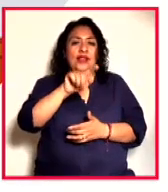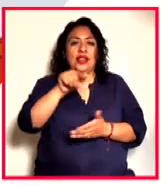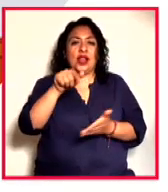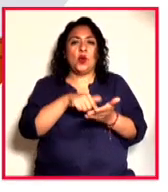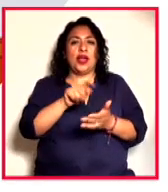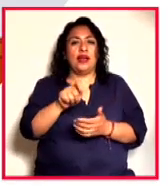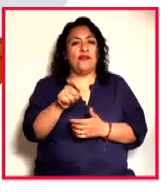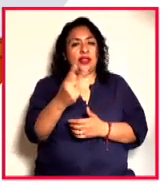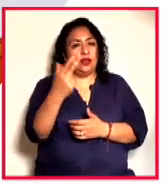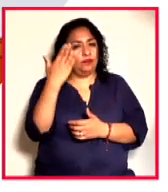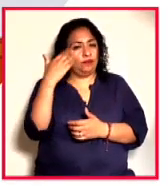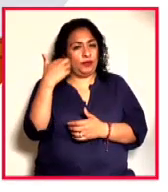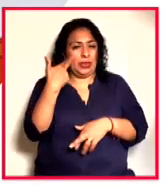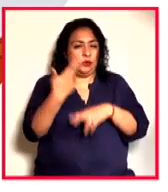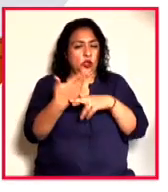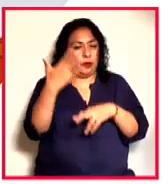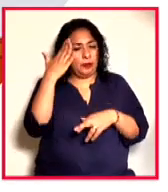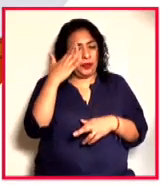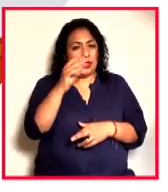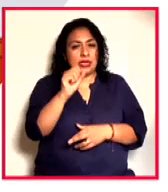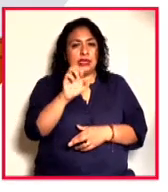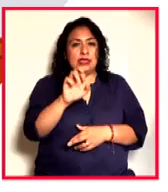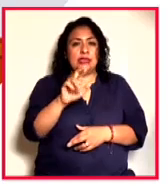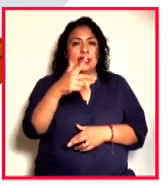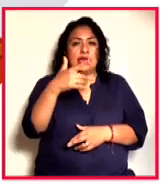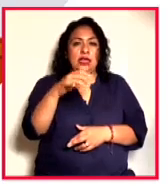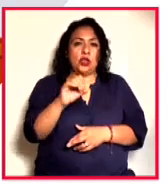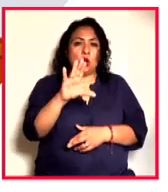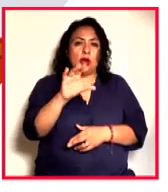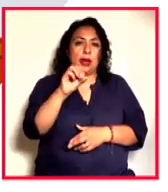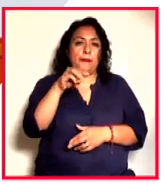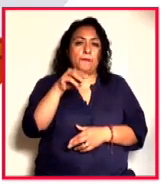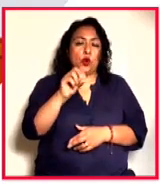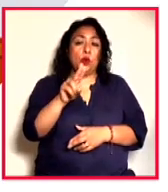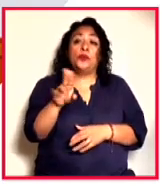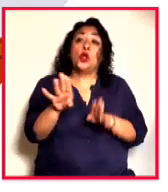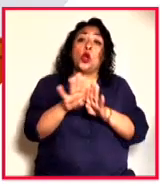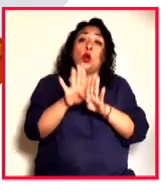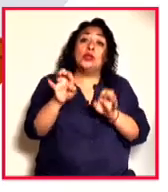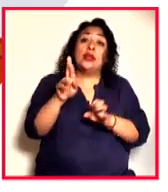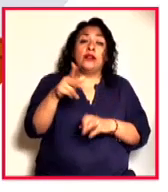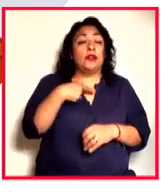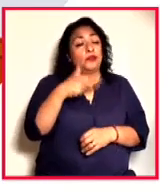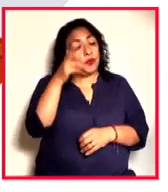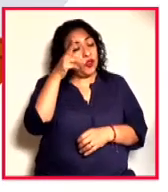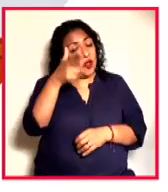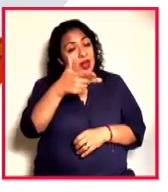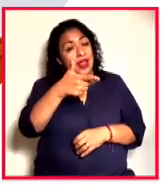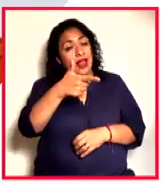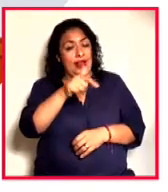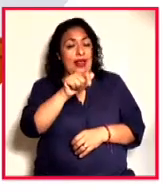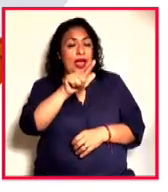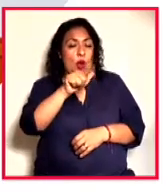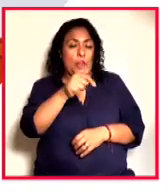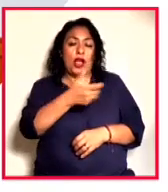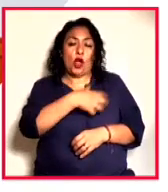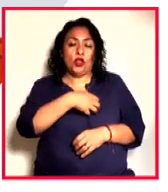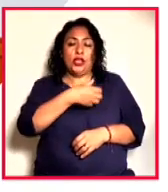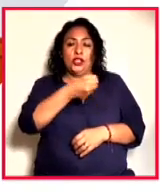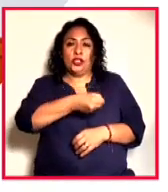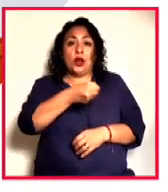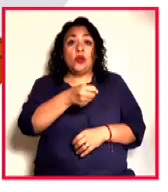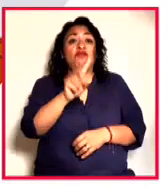encabezados por Sergio Camus. ¿Cómo estás, Rafa? ¿Qué tal, mi querida Laura? Muy contento de saludarte. En efecto, dices mitad de semana,